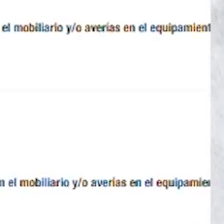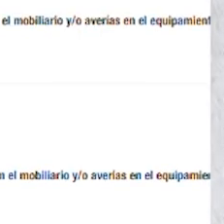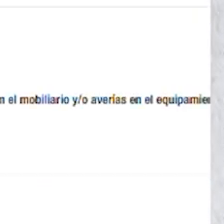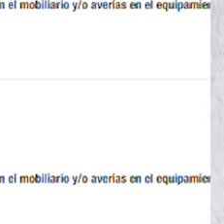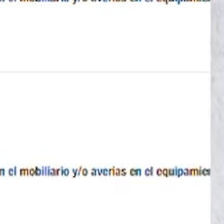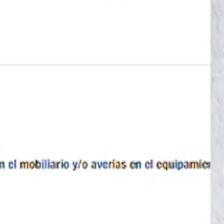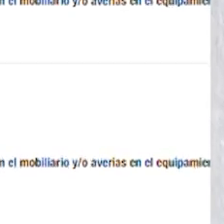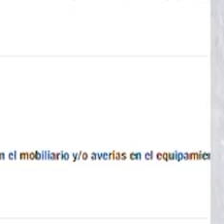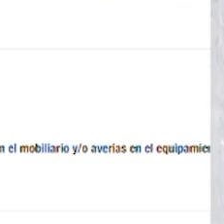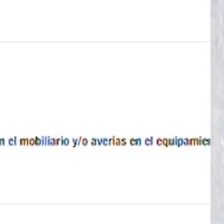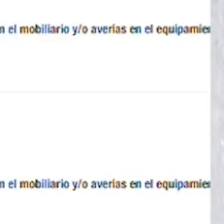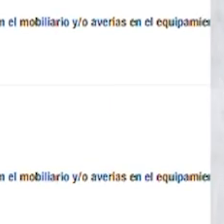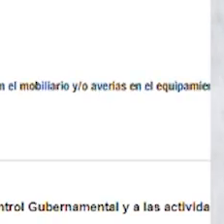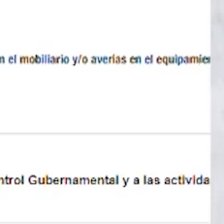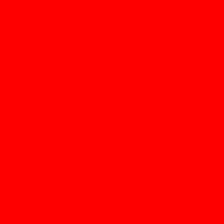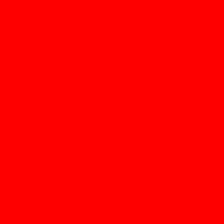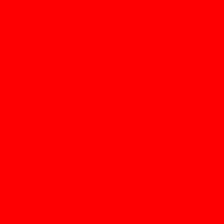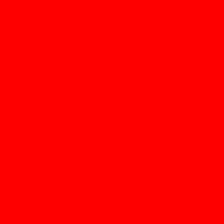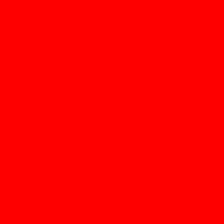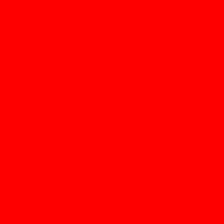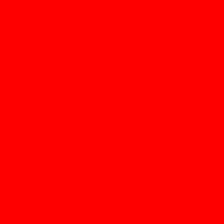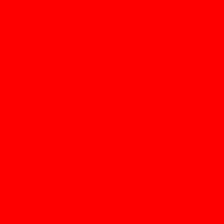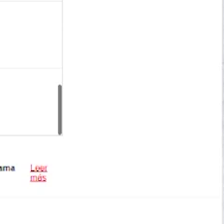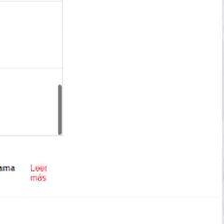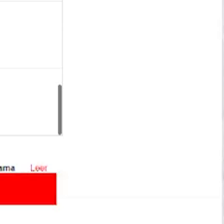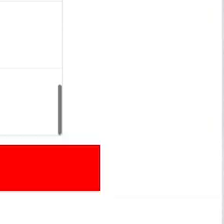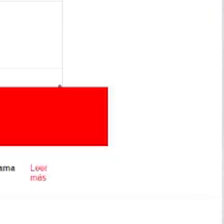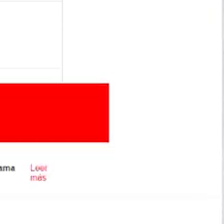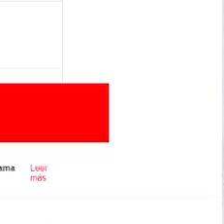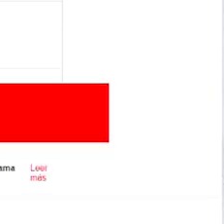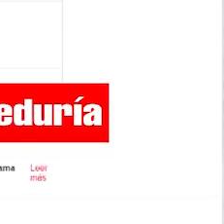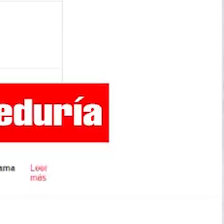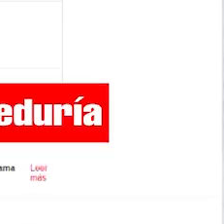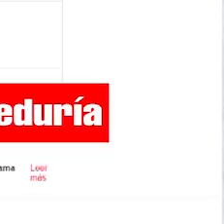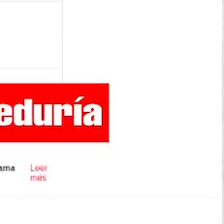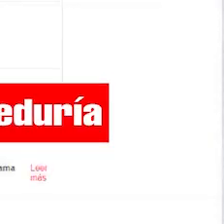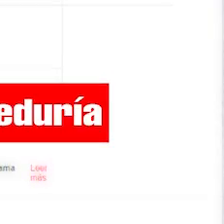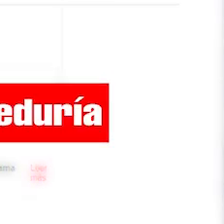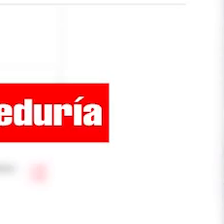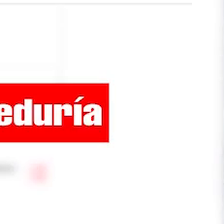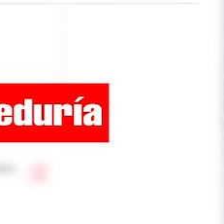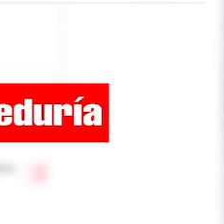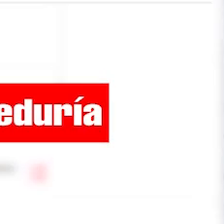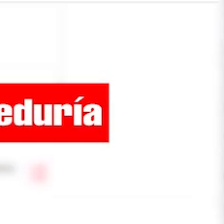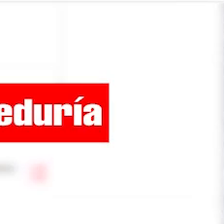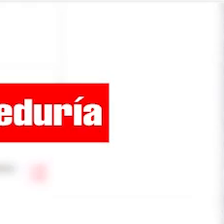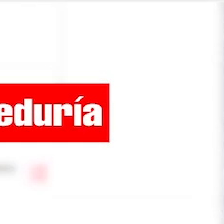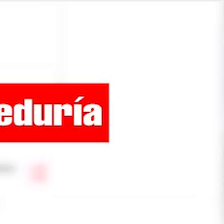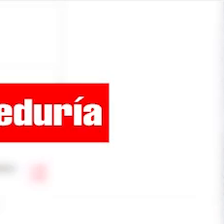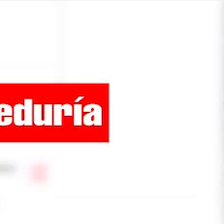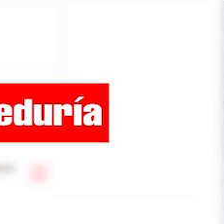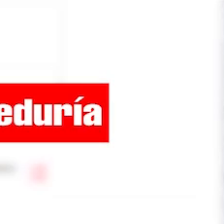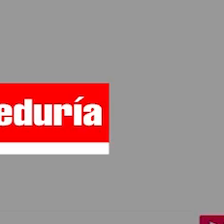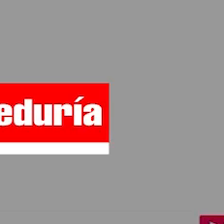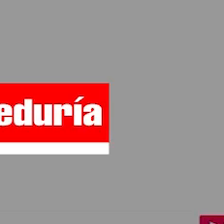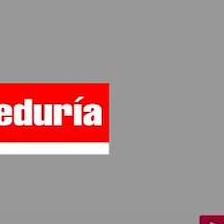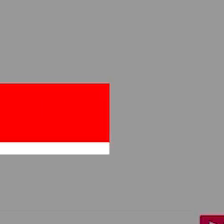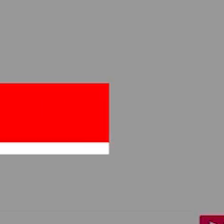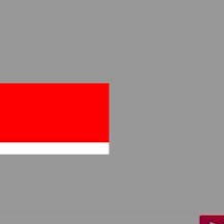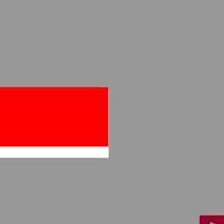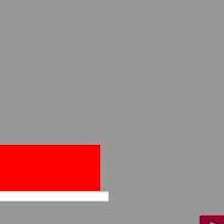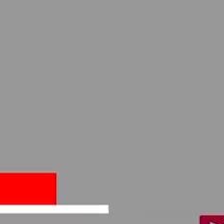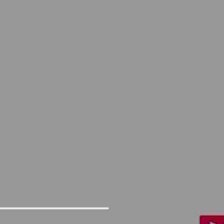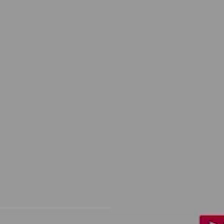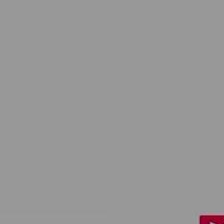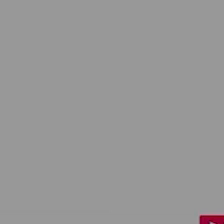con la ayuda de tu mamá, papá o docente. Paso 7. Lee y acepta la declaración de participación en la Aveduría Escolar. Y